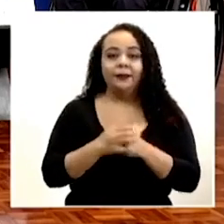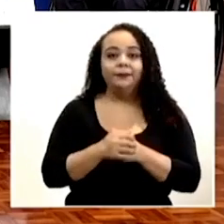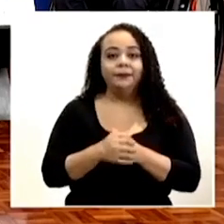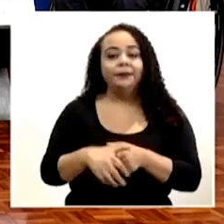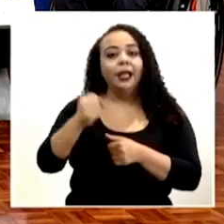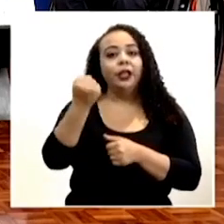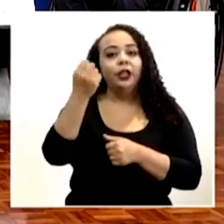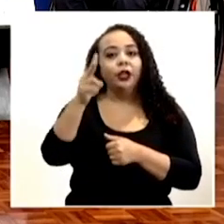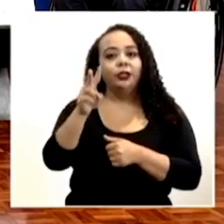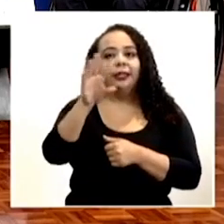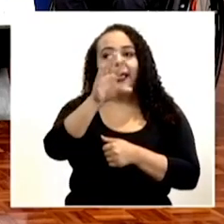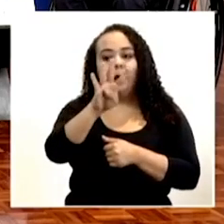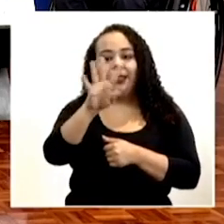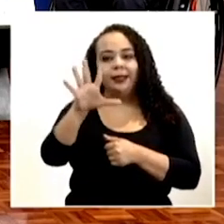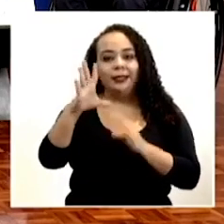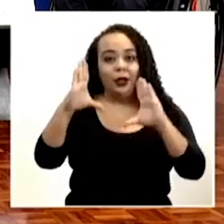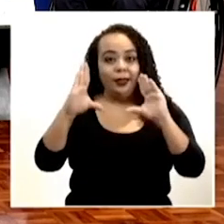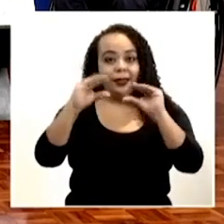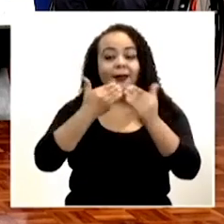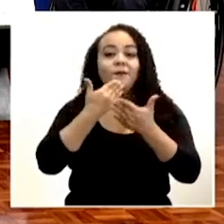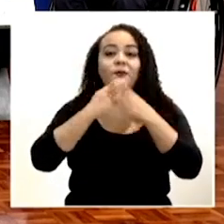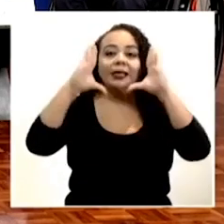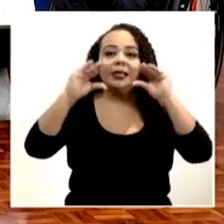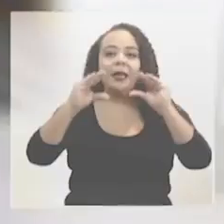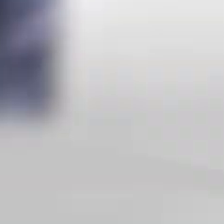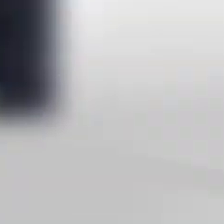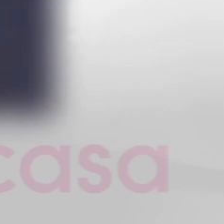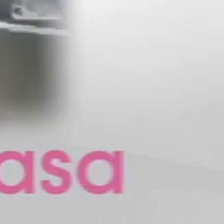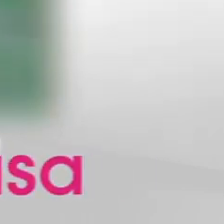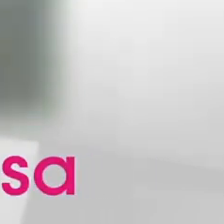las 12 y 45 de la tarde. Muy buenas tardes.